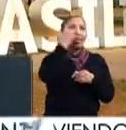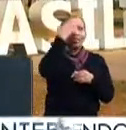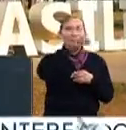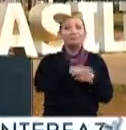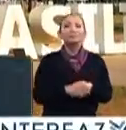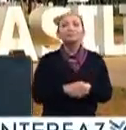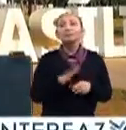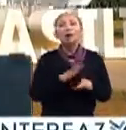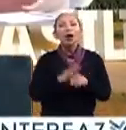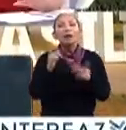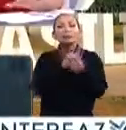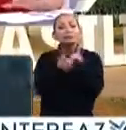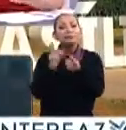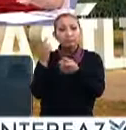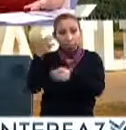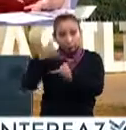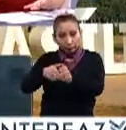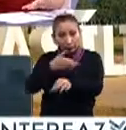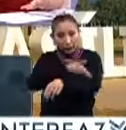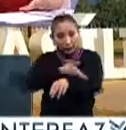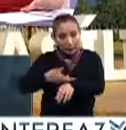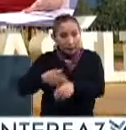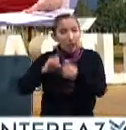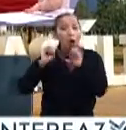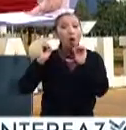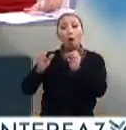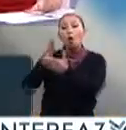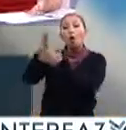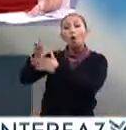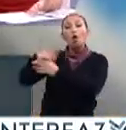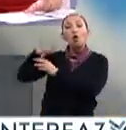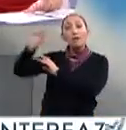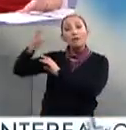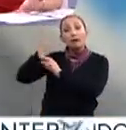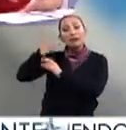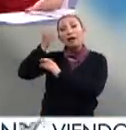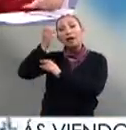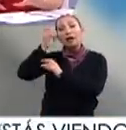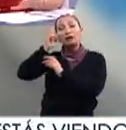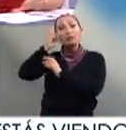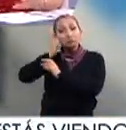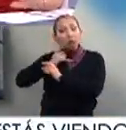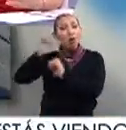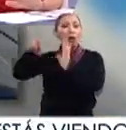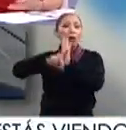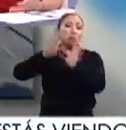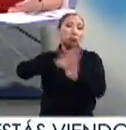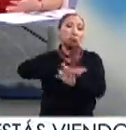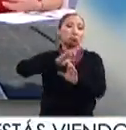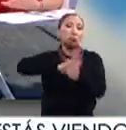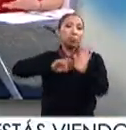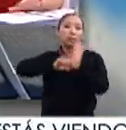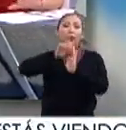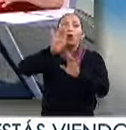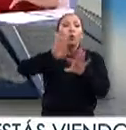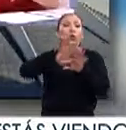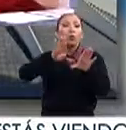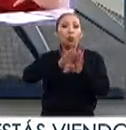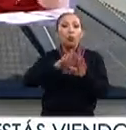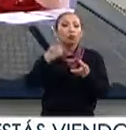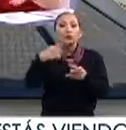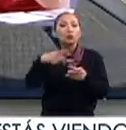¿Cuál fue la dinámica? ¿Te integraste a una familia, estuviste en dormitorios de estudiantes, rentaste un departamento, cómo